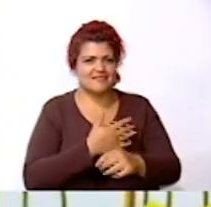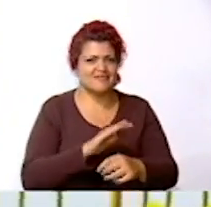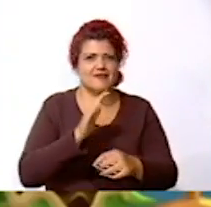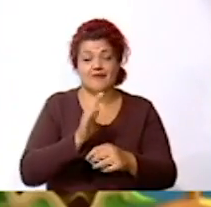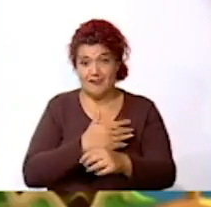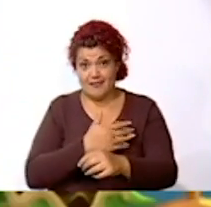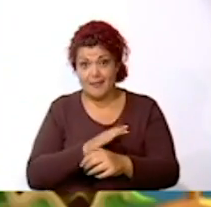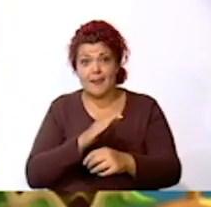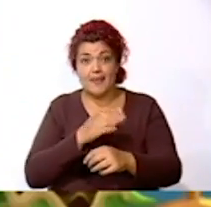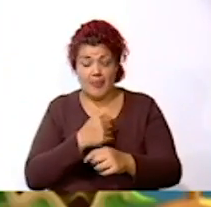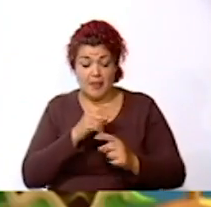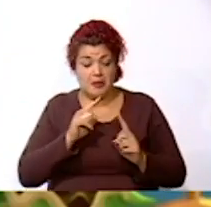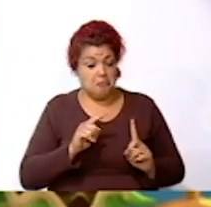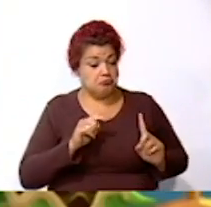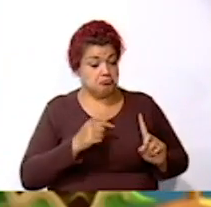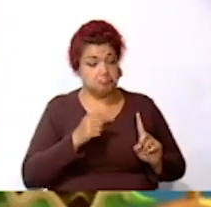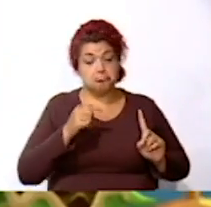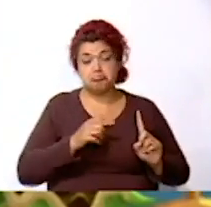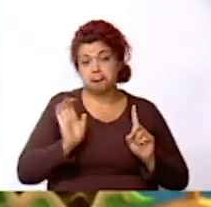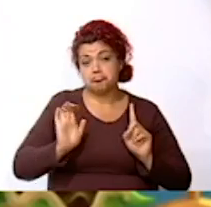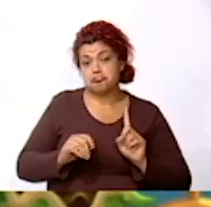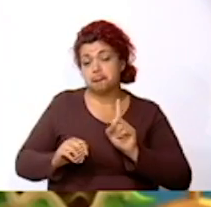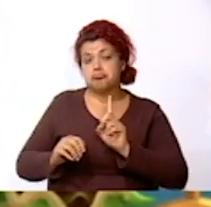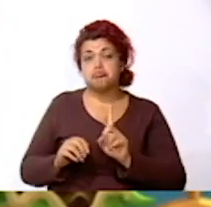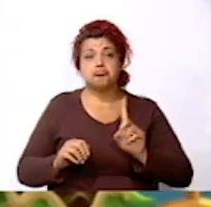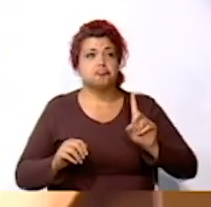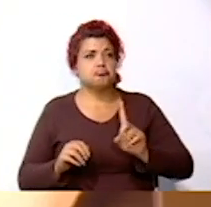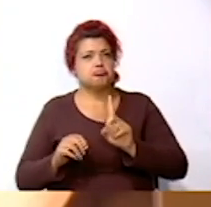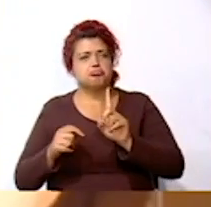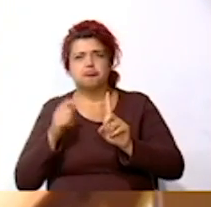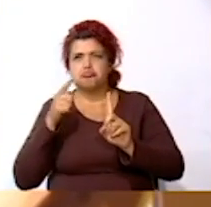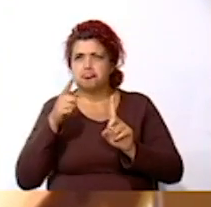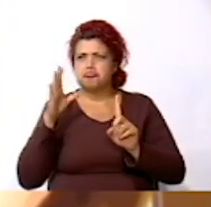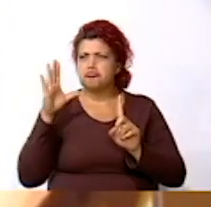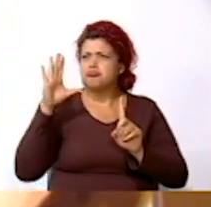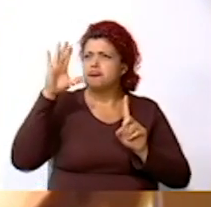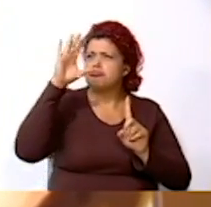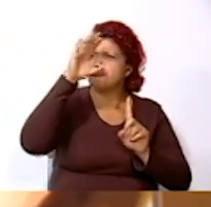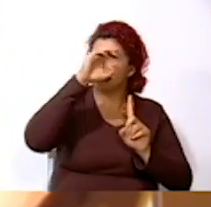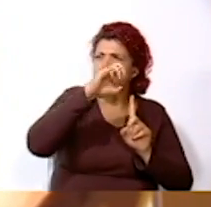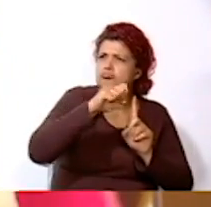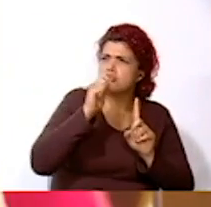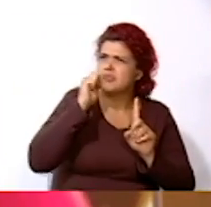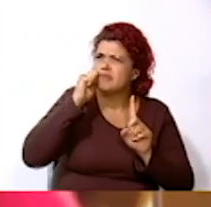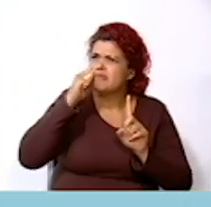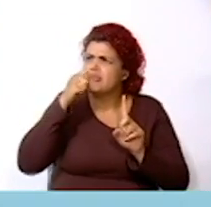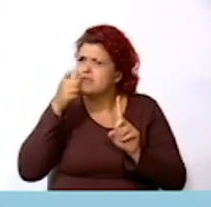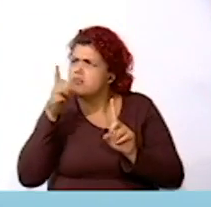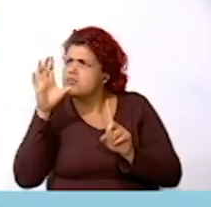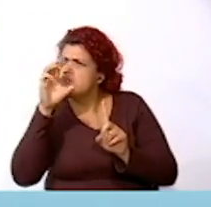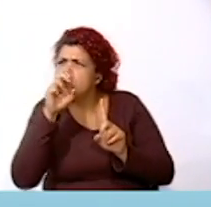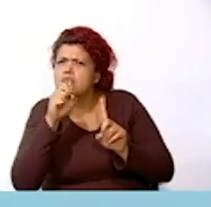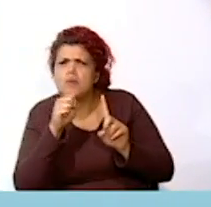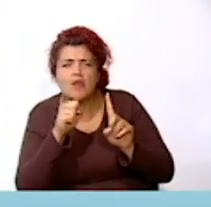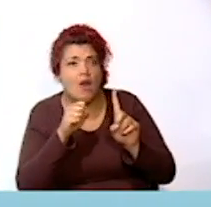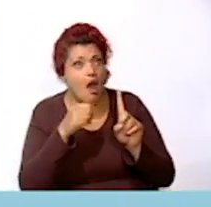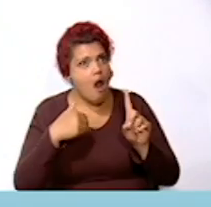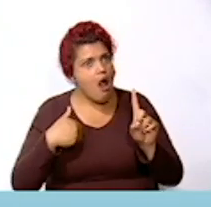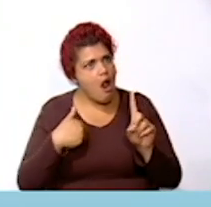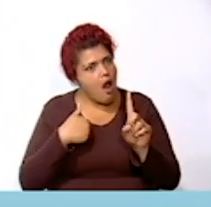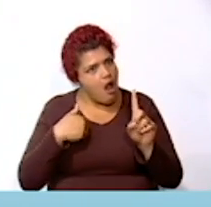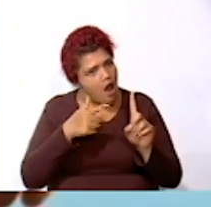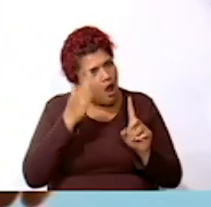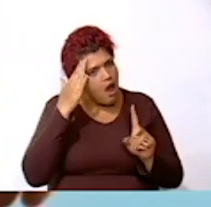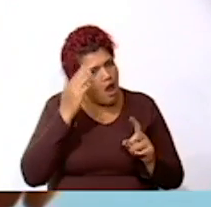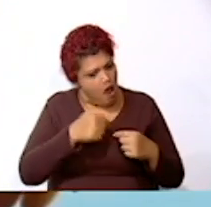Lucas se prepara en la mañana para descubrir nuevos secretos Que los animales tienen